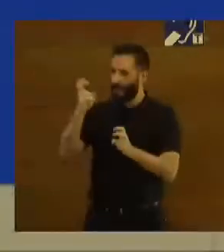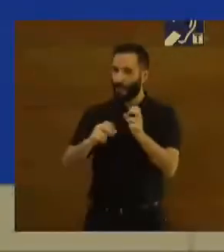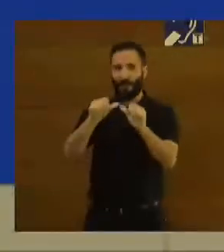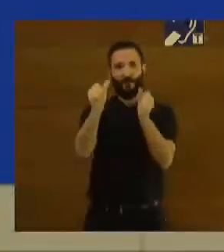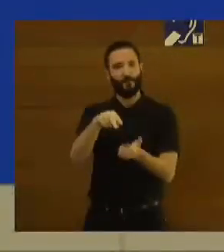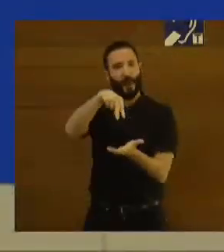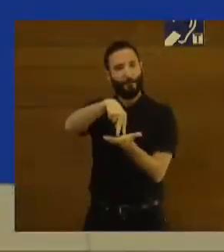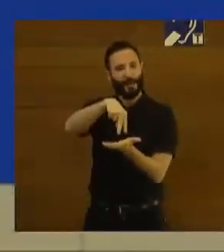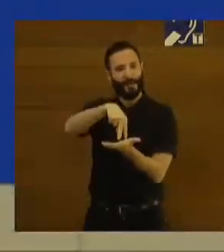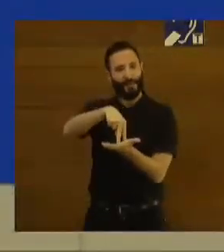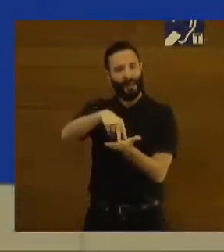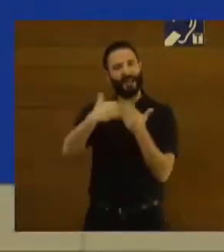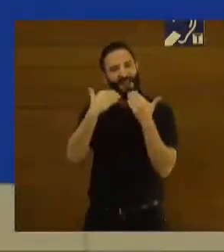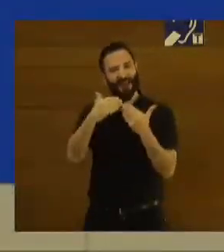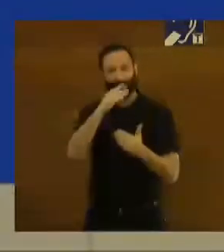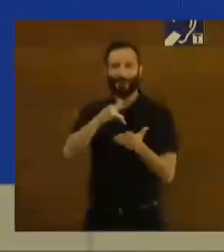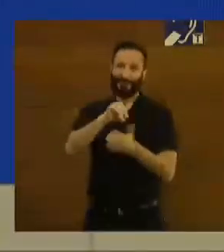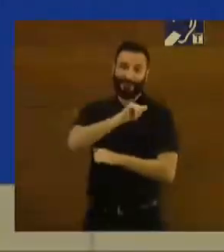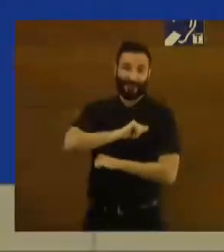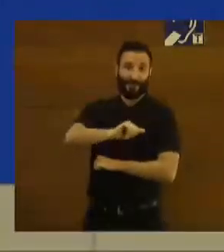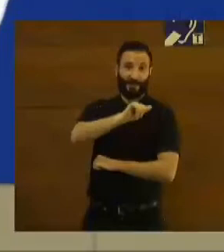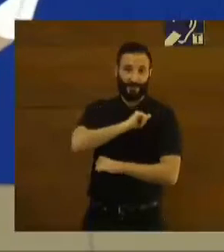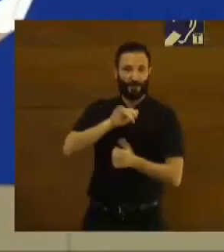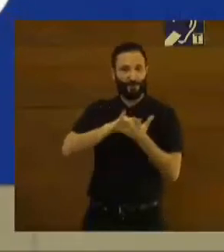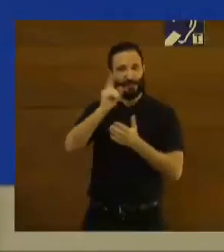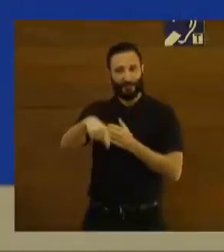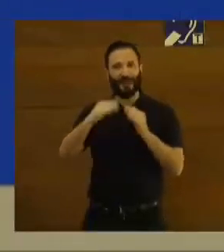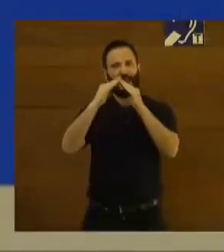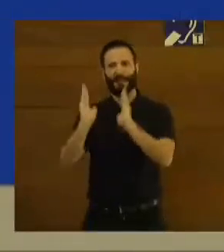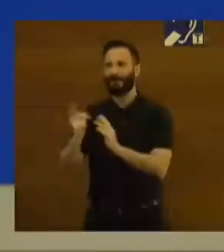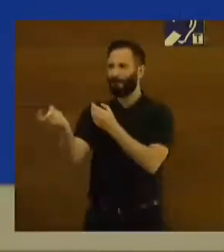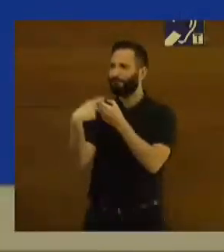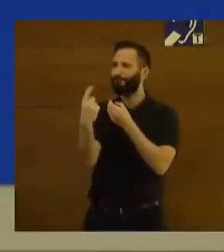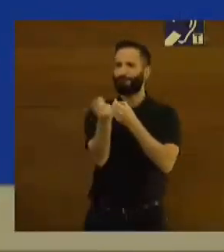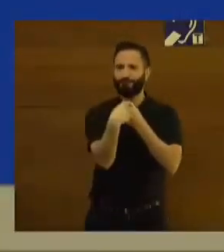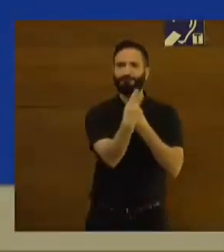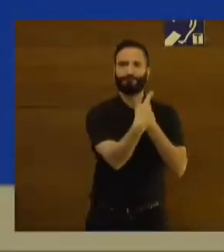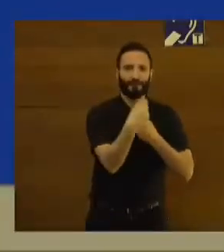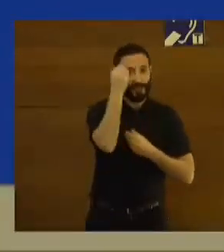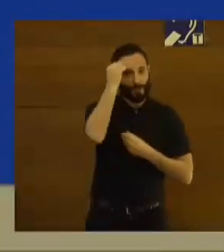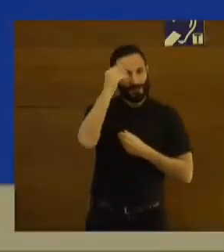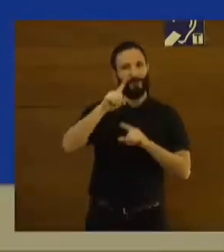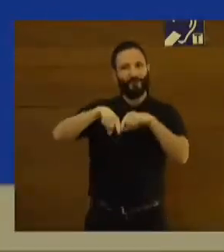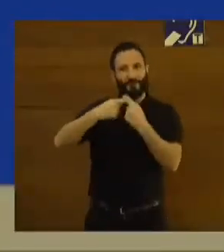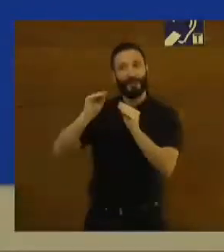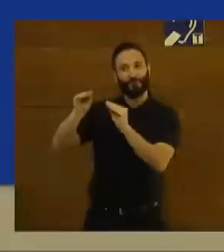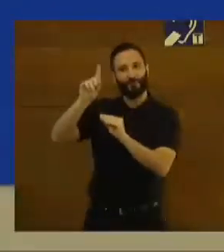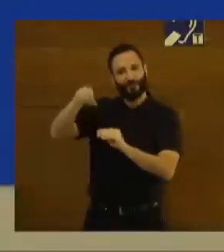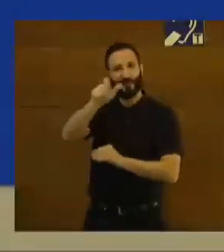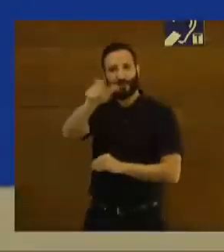presencial, esperando también que quienes están conectados desde sus casas se encuentren bien, al igual que sus familias.